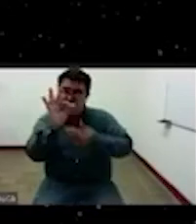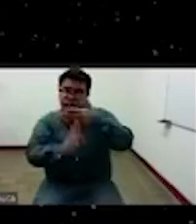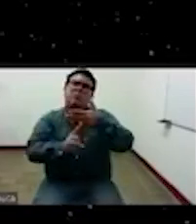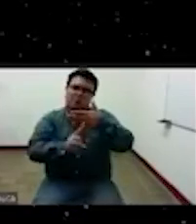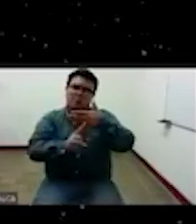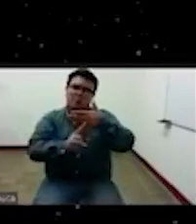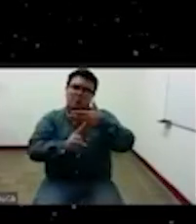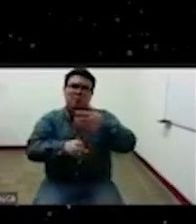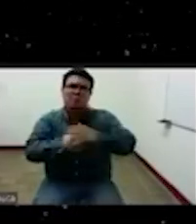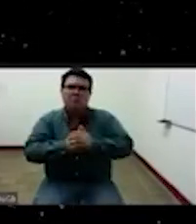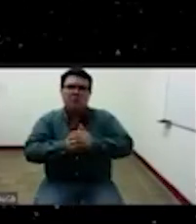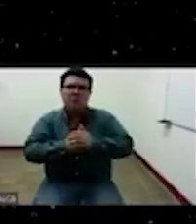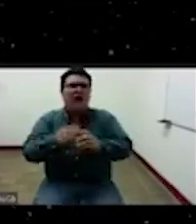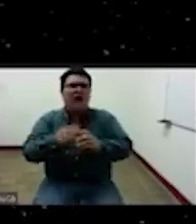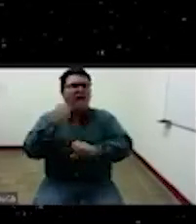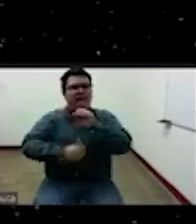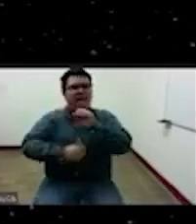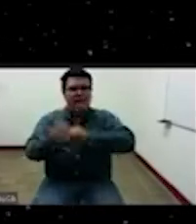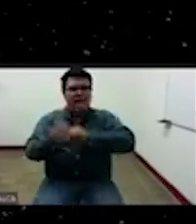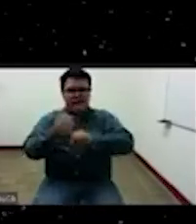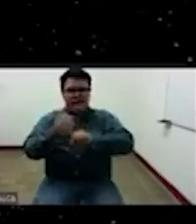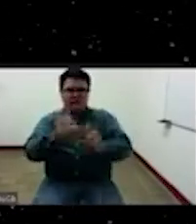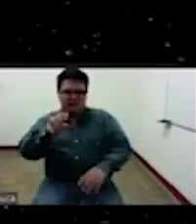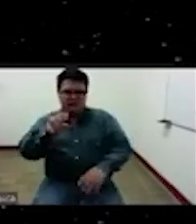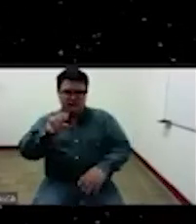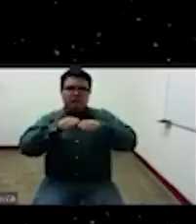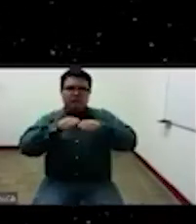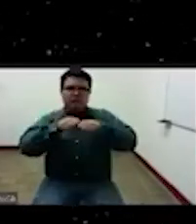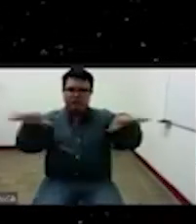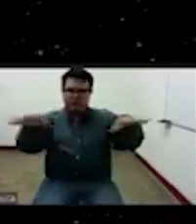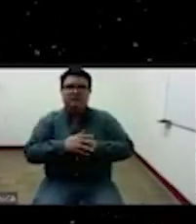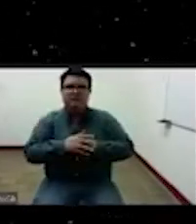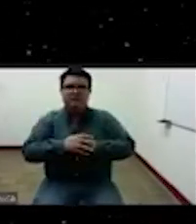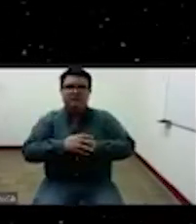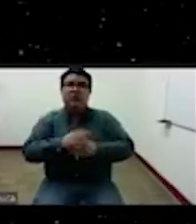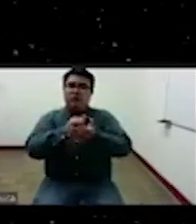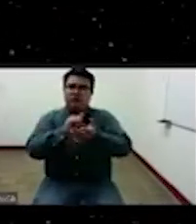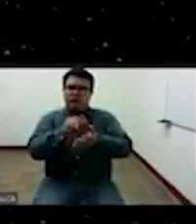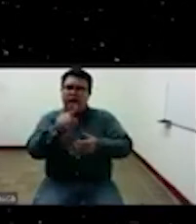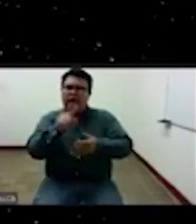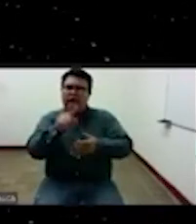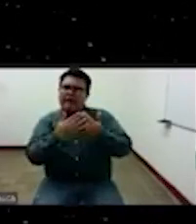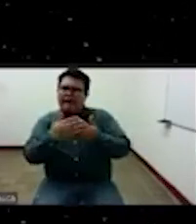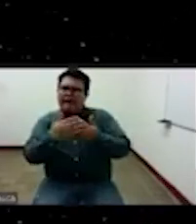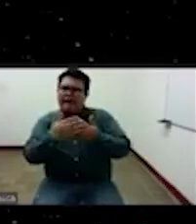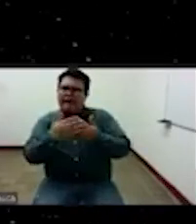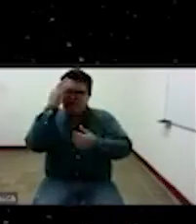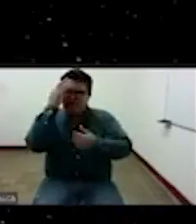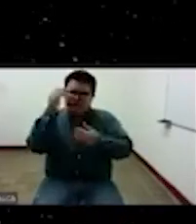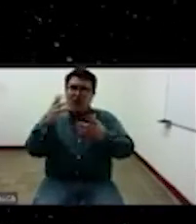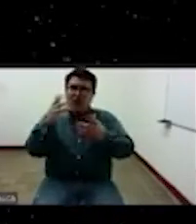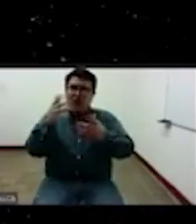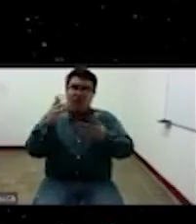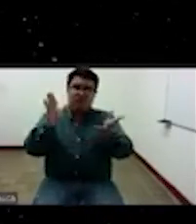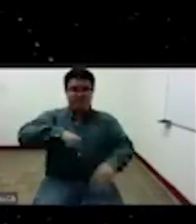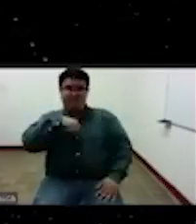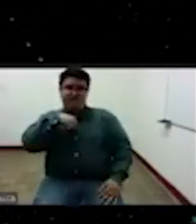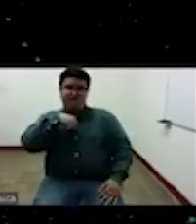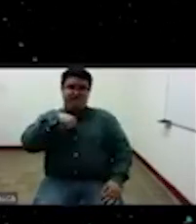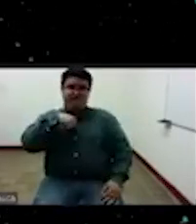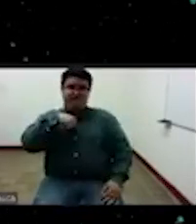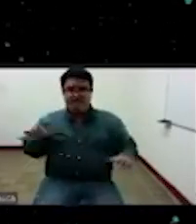2015 y hace como esa crítica la filosofía egocéntrica perdón también